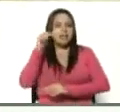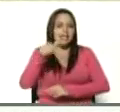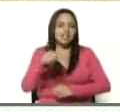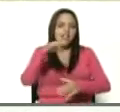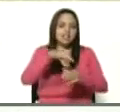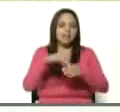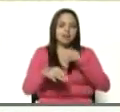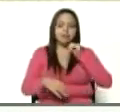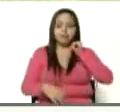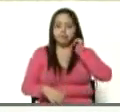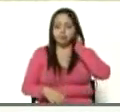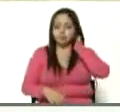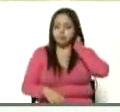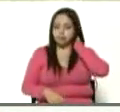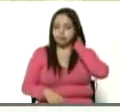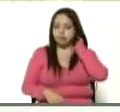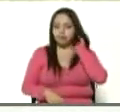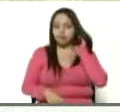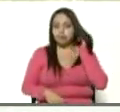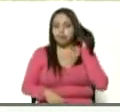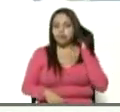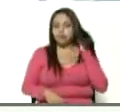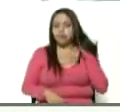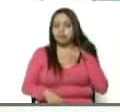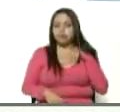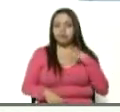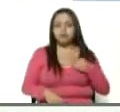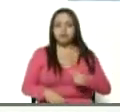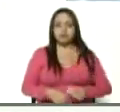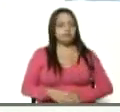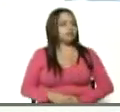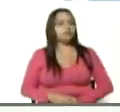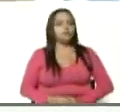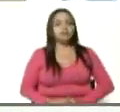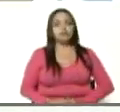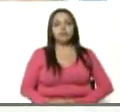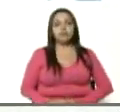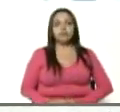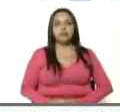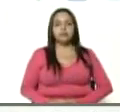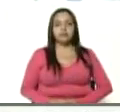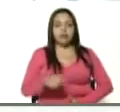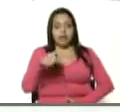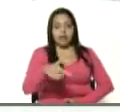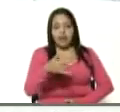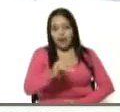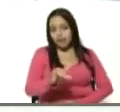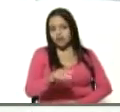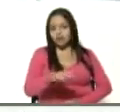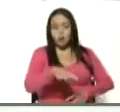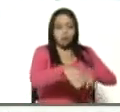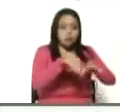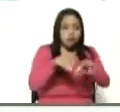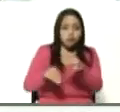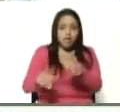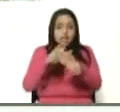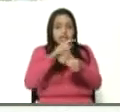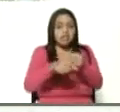siembra. Aquí estamos precisamente cosechando la cebolla aquí de la que sembramos y